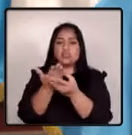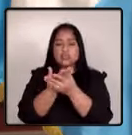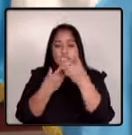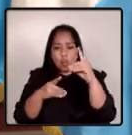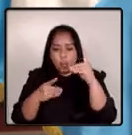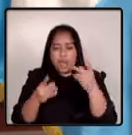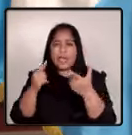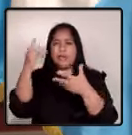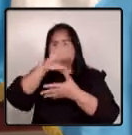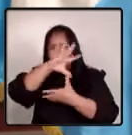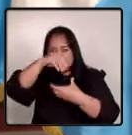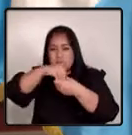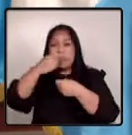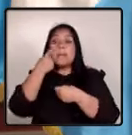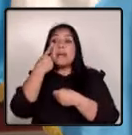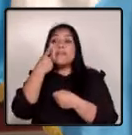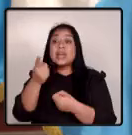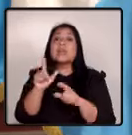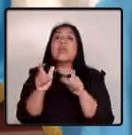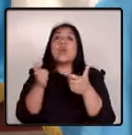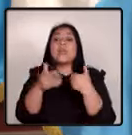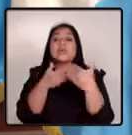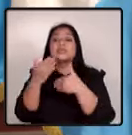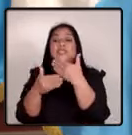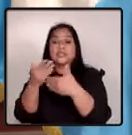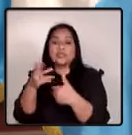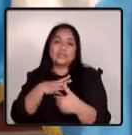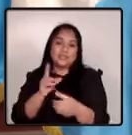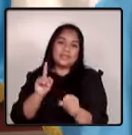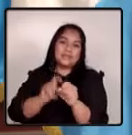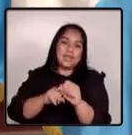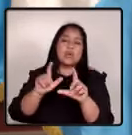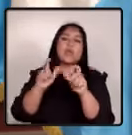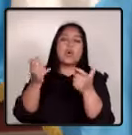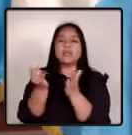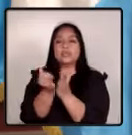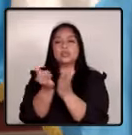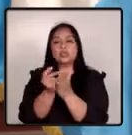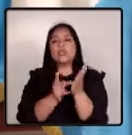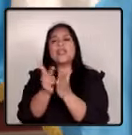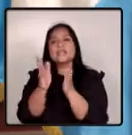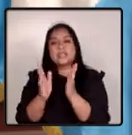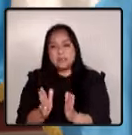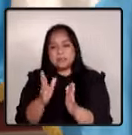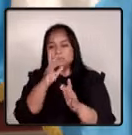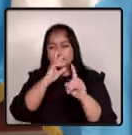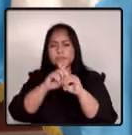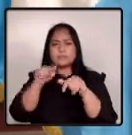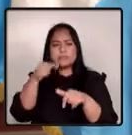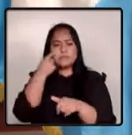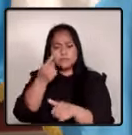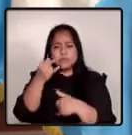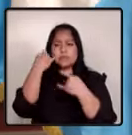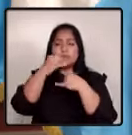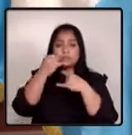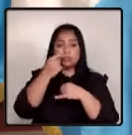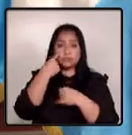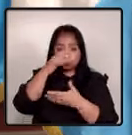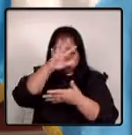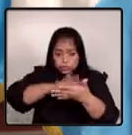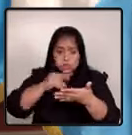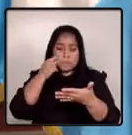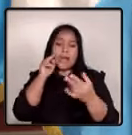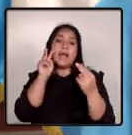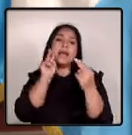en qué estado están los procesos en los que se participa como Instituto de la Víctima. través de ese informe vamos a poder conocer